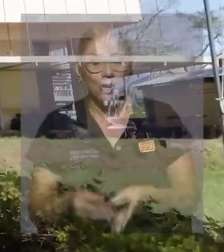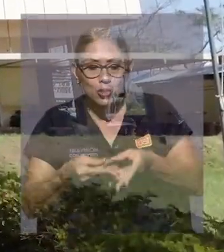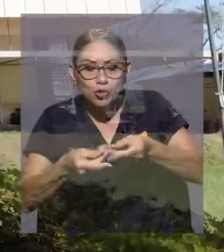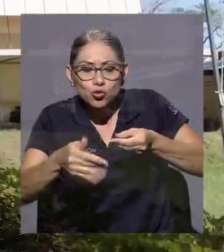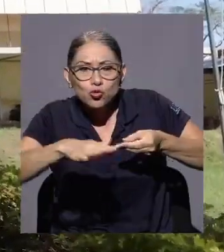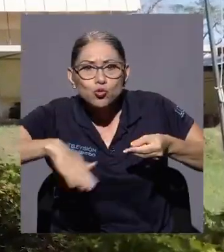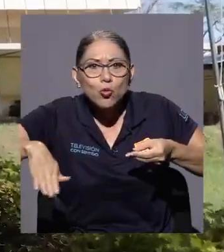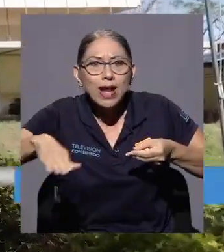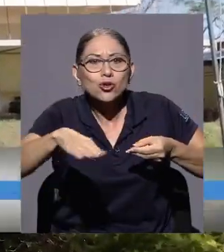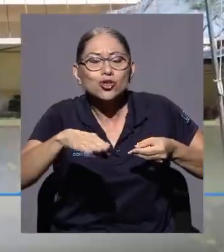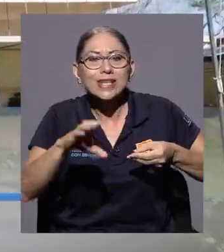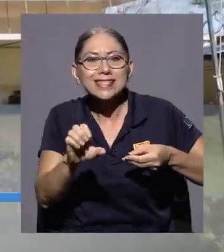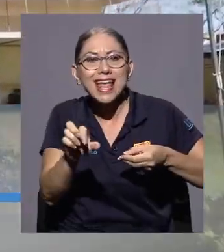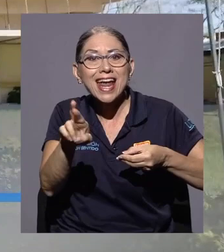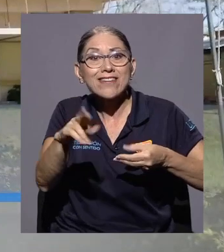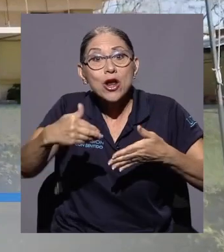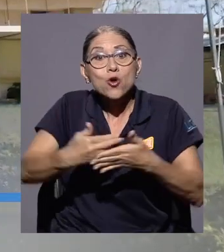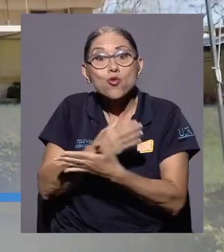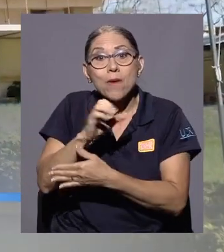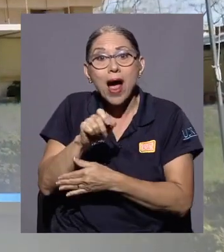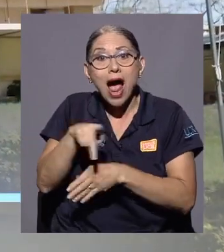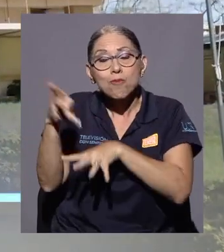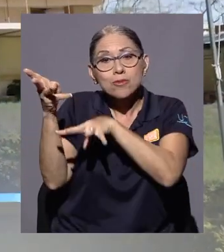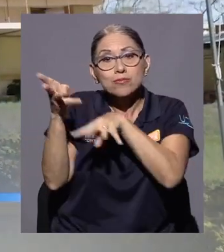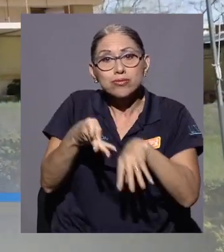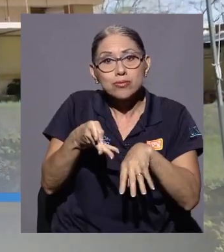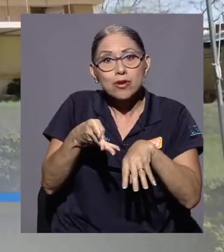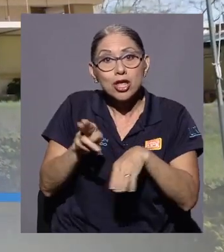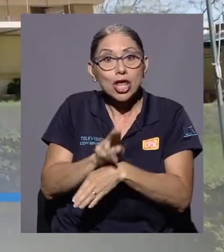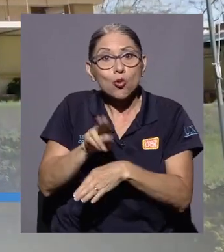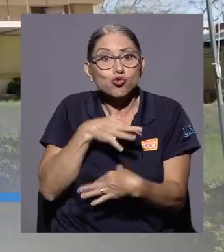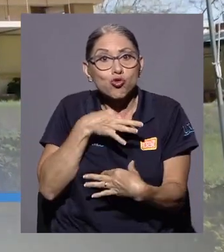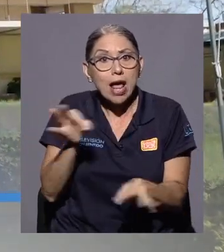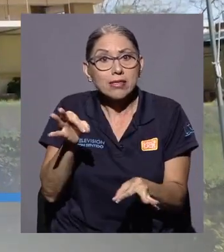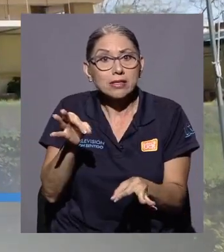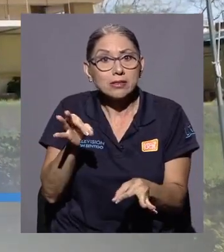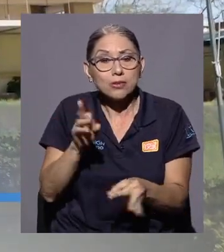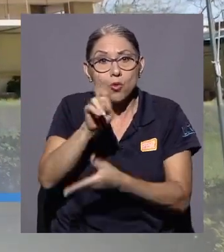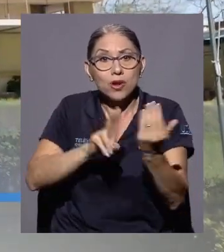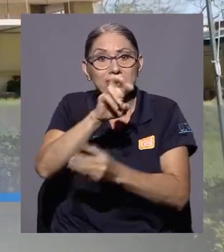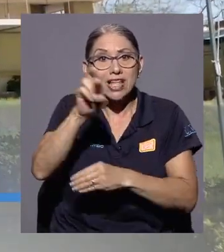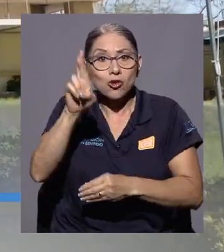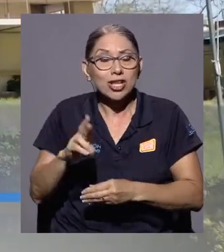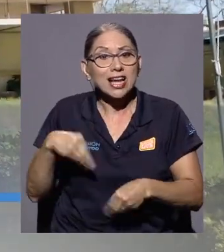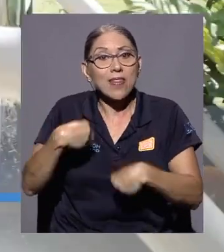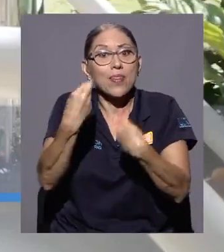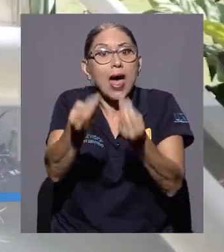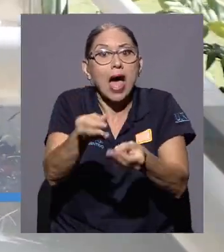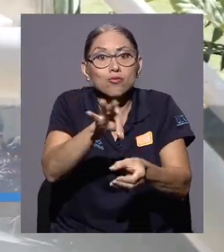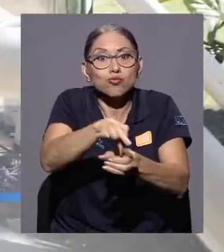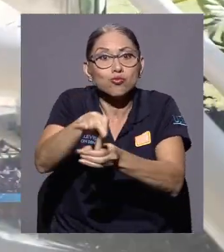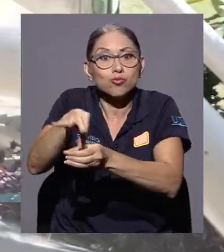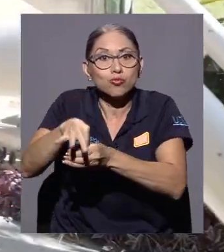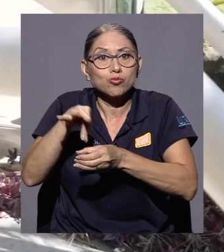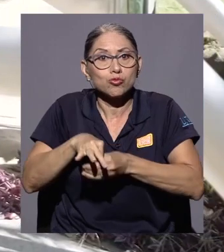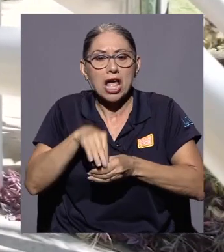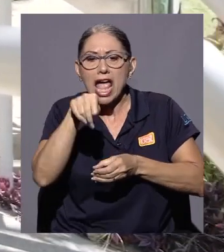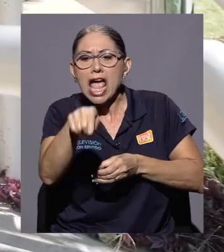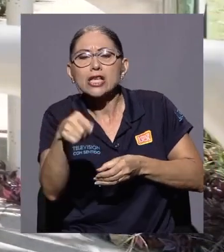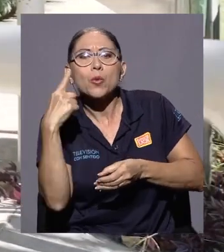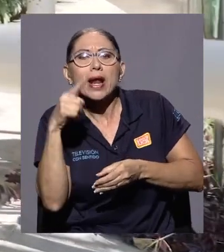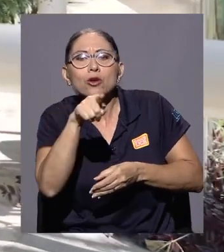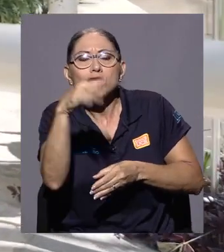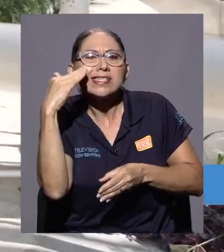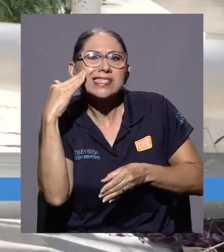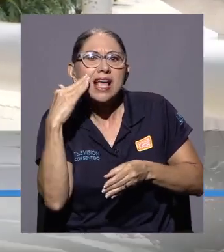Suelos CR es la nueva aplicación móvil de uso gratuito que ofrece la Universidad de Costa Rica al sector agrícola. Esta herramienta permite